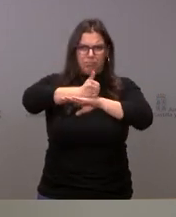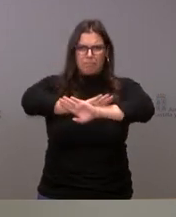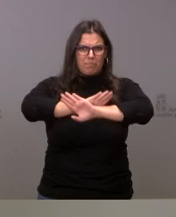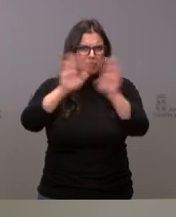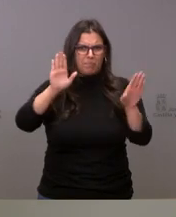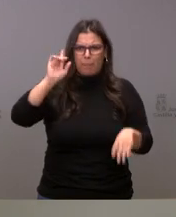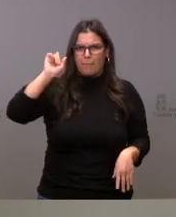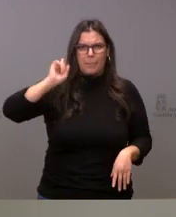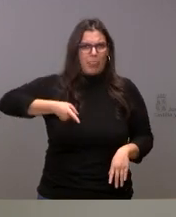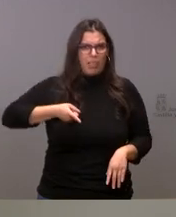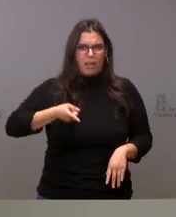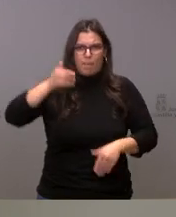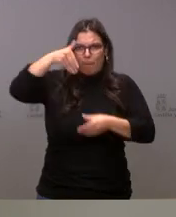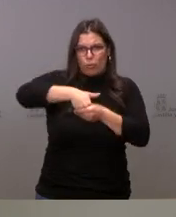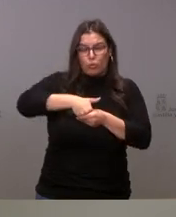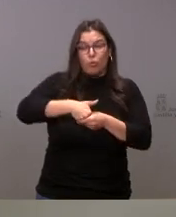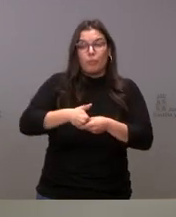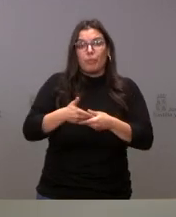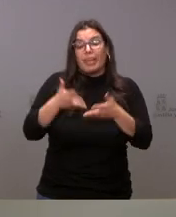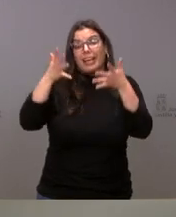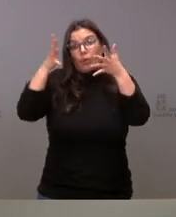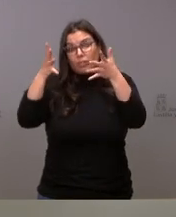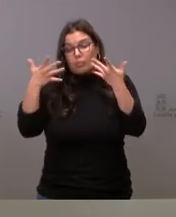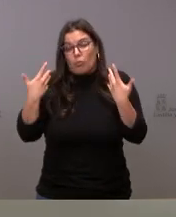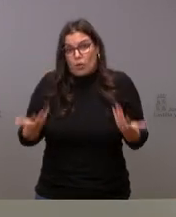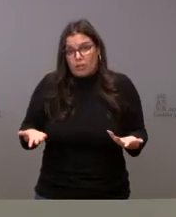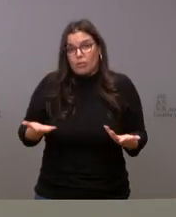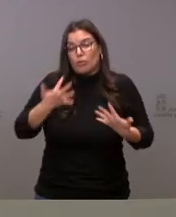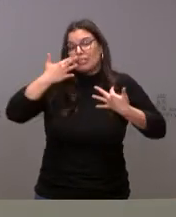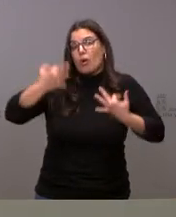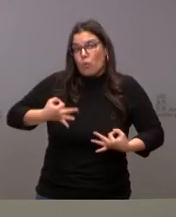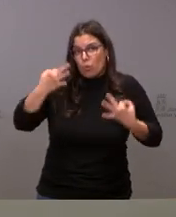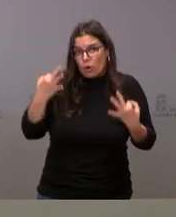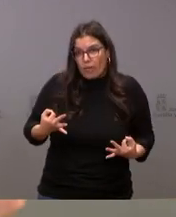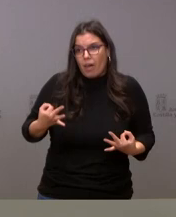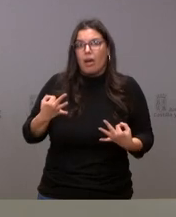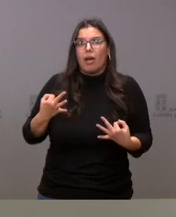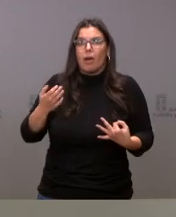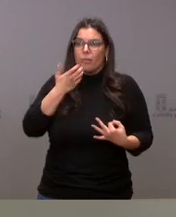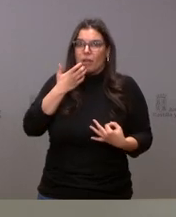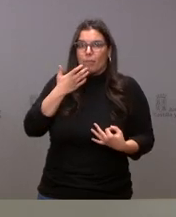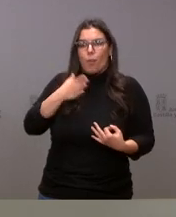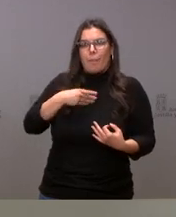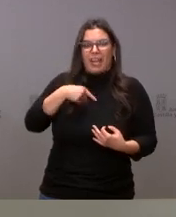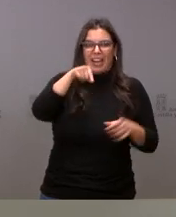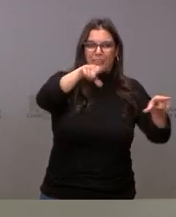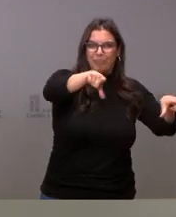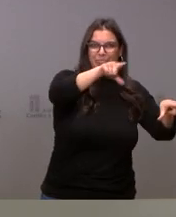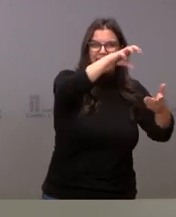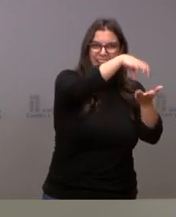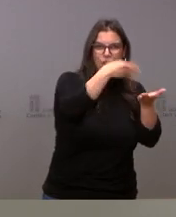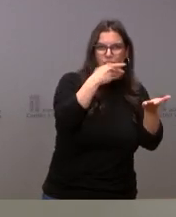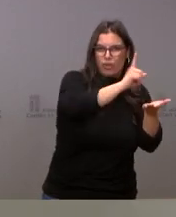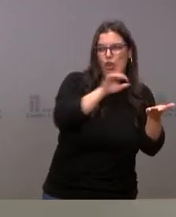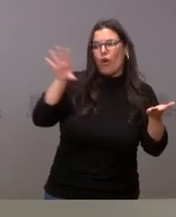lo que siempre podemos recomendar es asegurar que, evidentemente, lleve preparado el voto de casa, que trate de estar lo menos